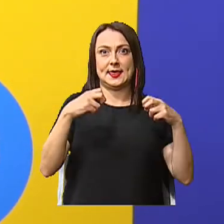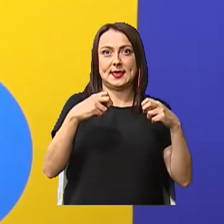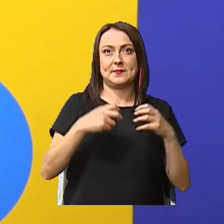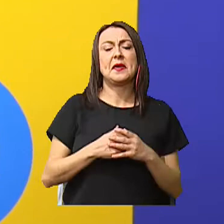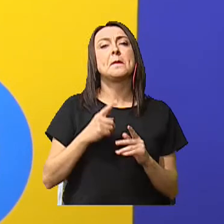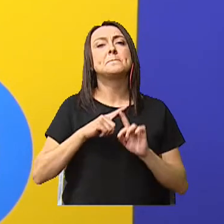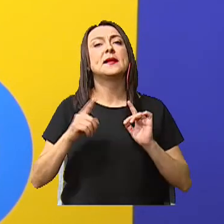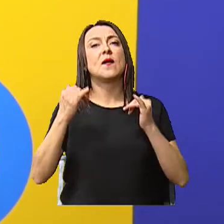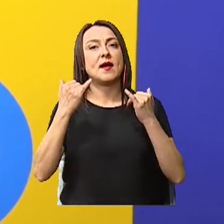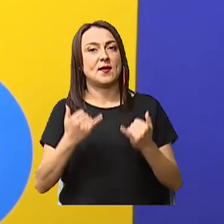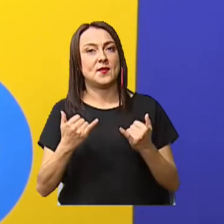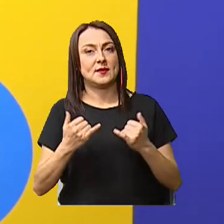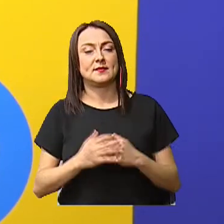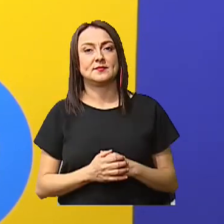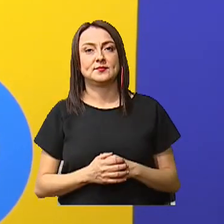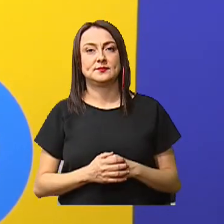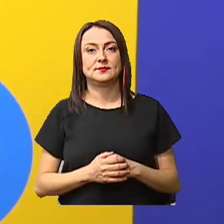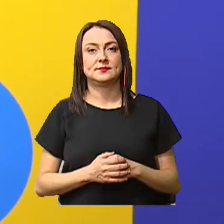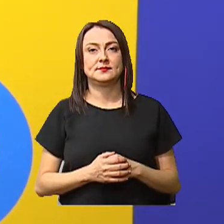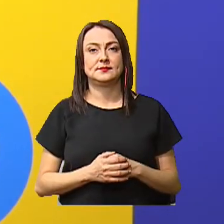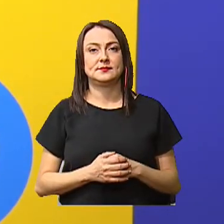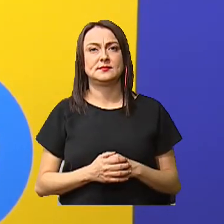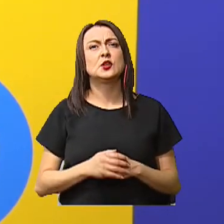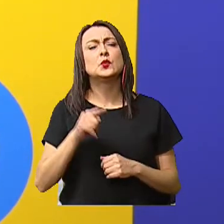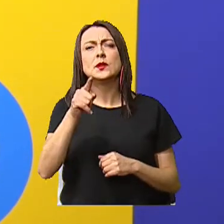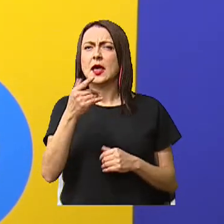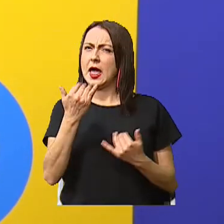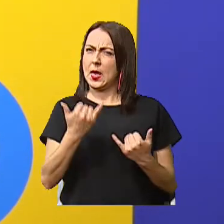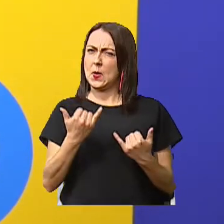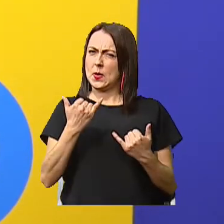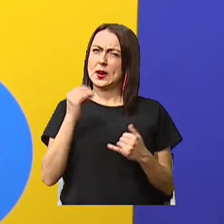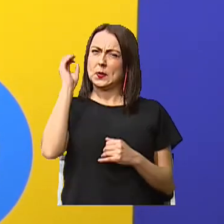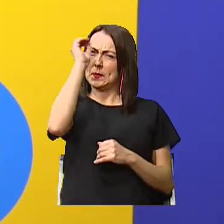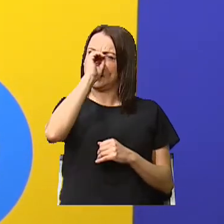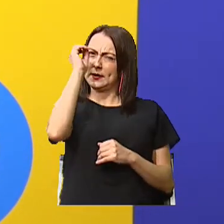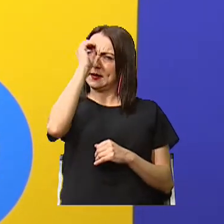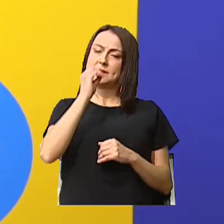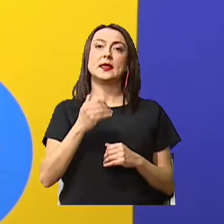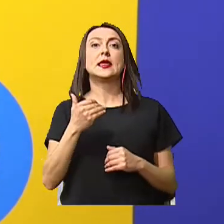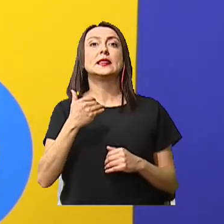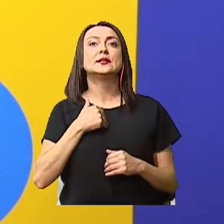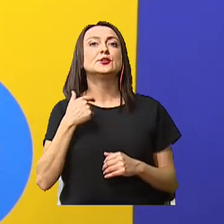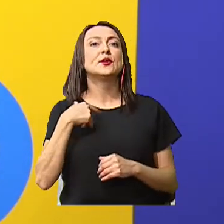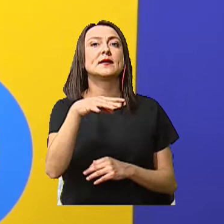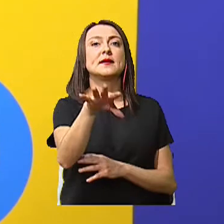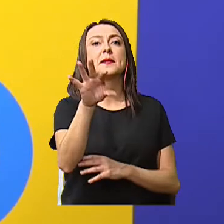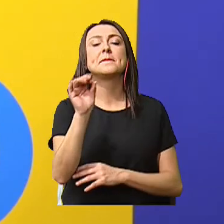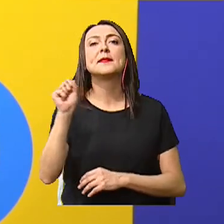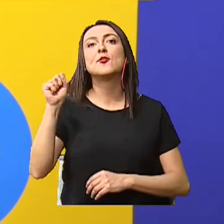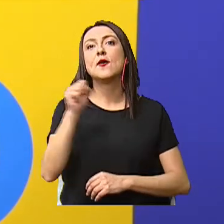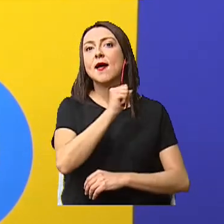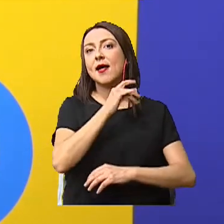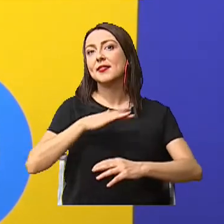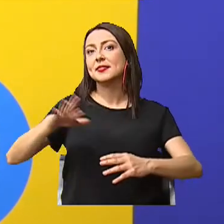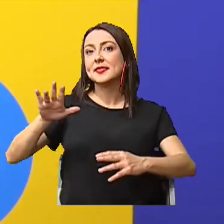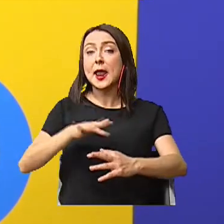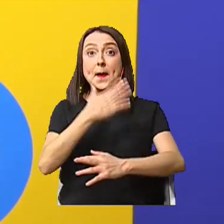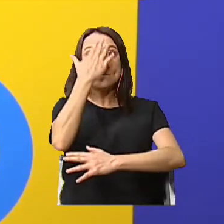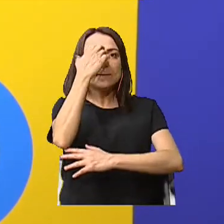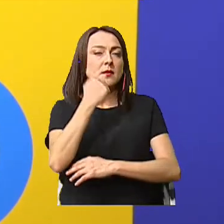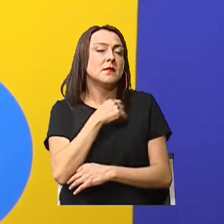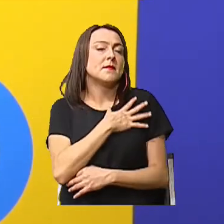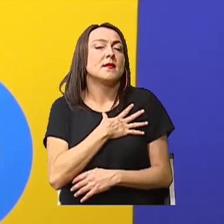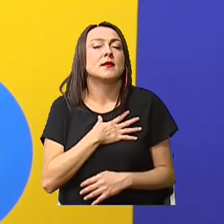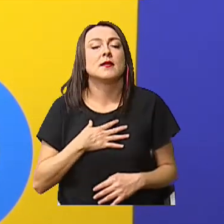Bueno, niños, ¿qué les parece a ustedes si los invito a cantar? Porque a mí me